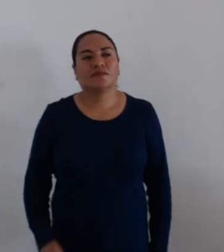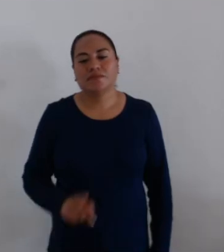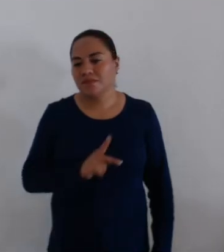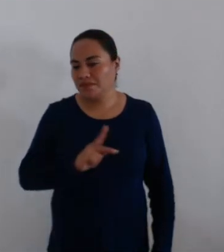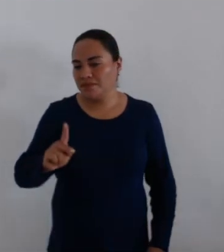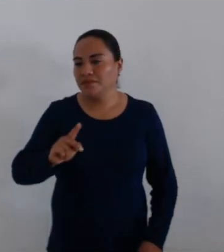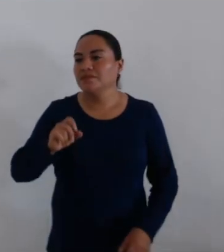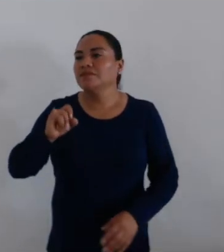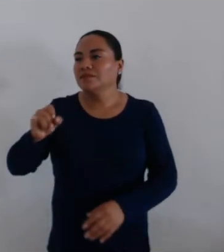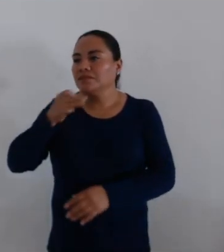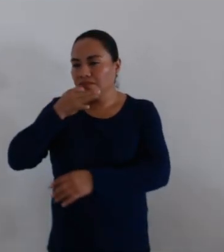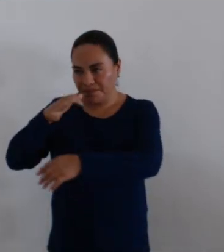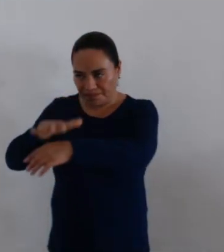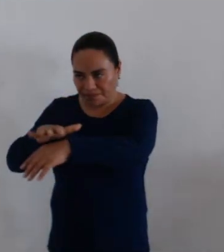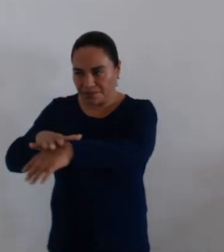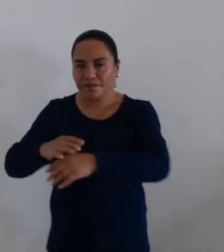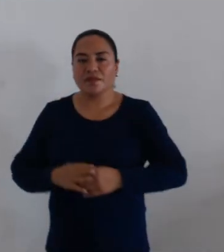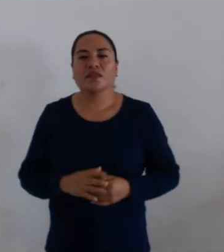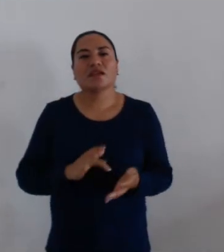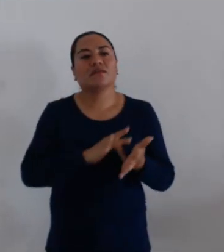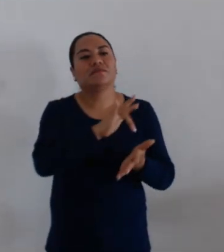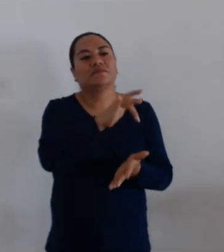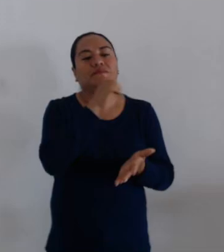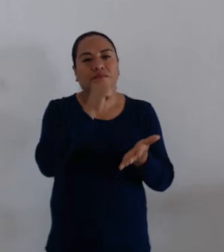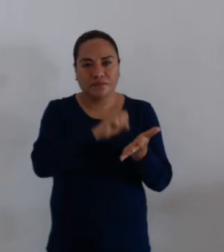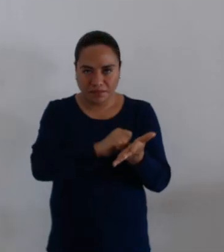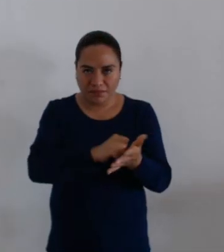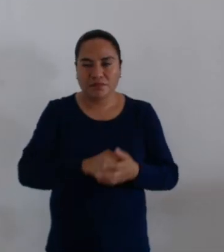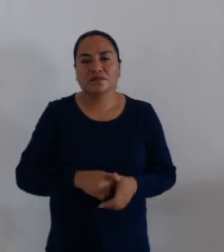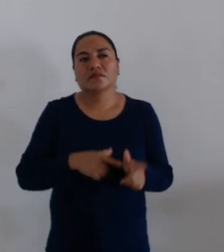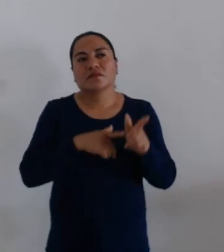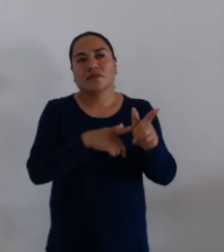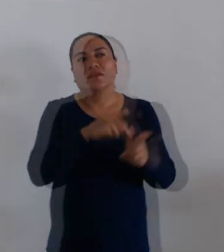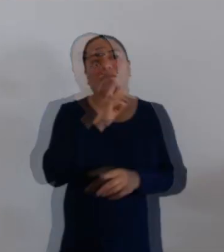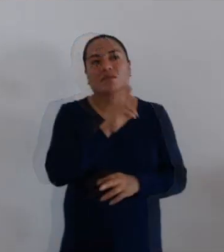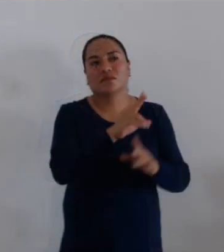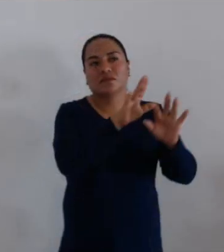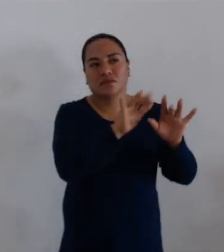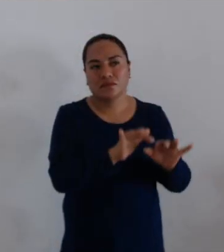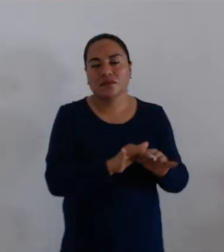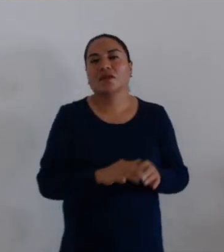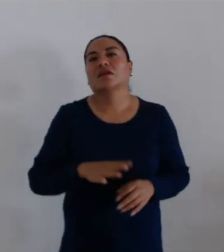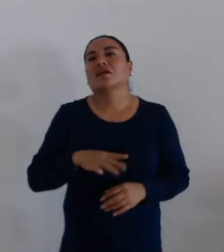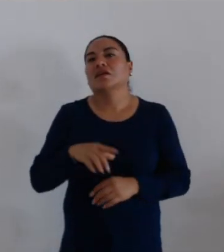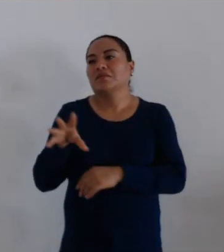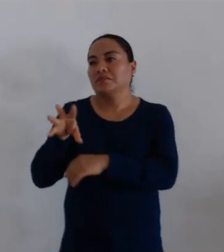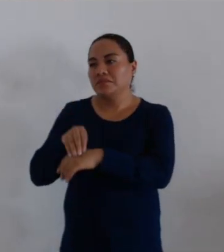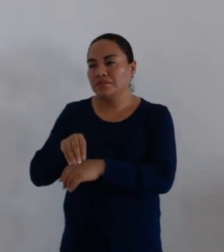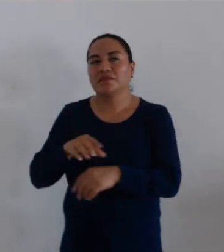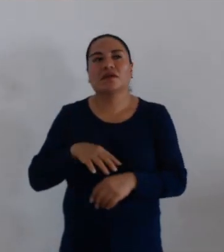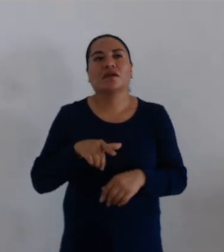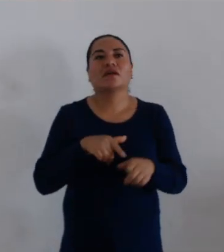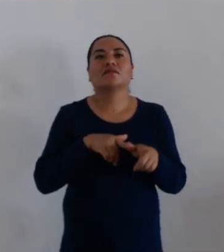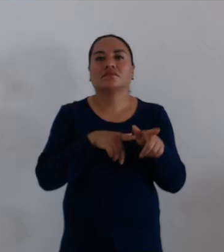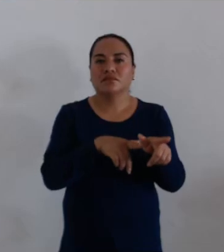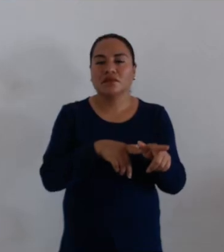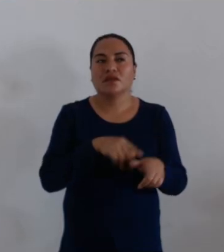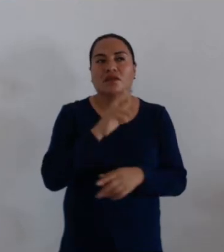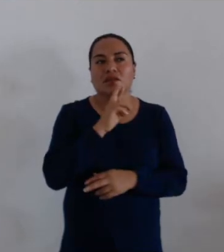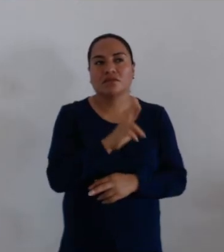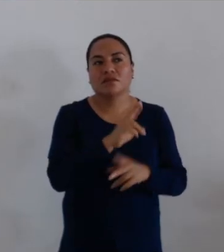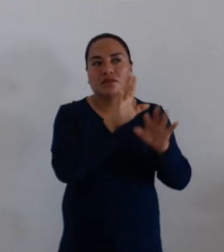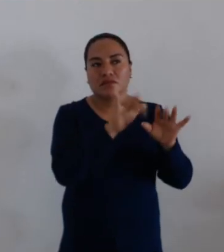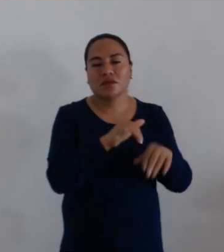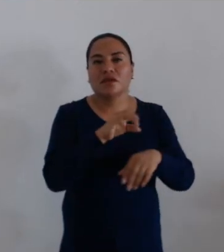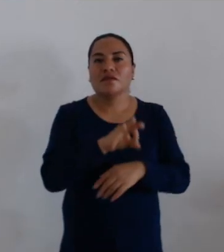Aprobado por unanimidad de los presentes. Gracias, secretaria. Continúa con el siguiente dictamen, por favor. Con su permiso. Se continúa con el desahogo del dictamen de